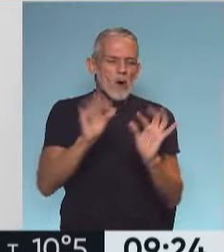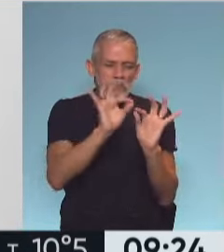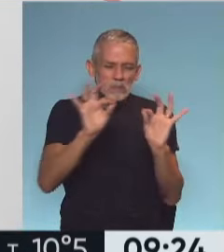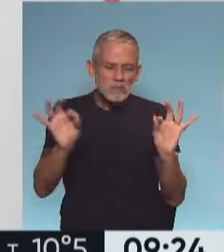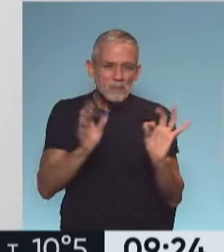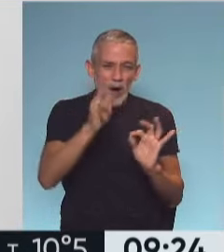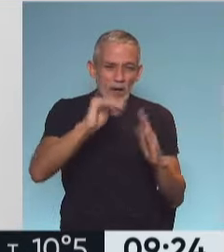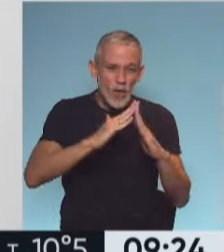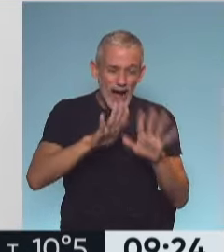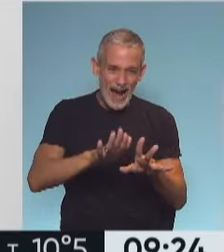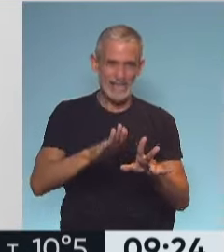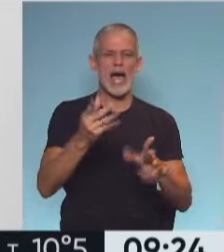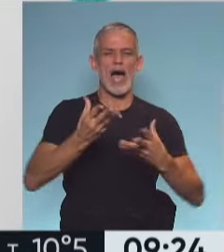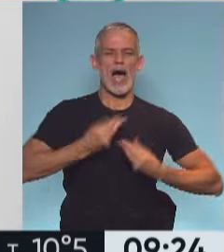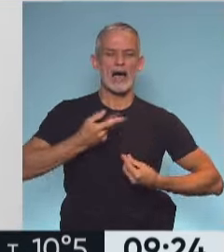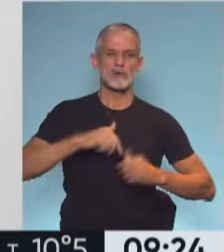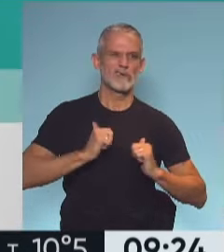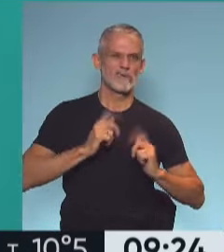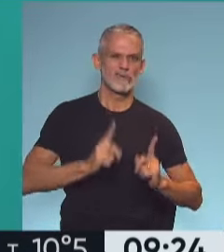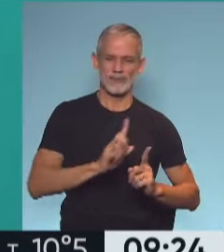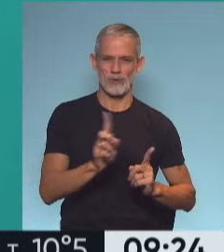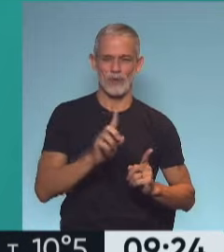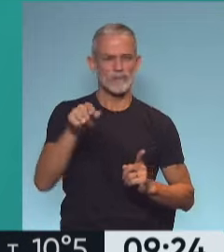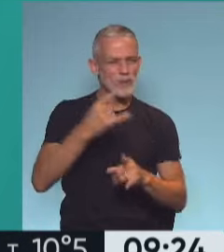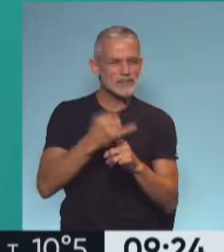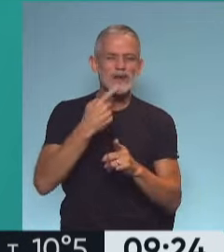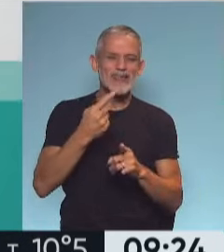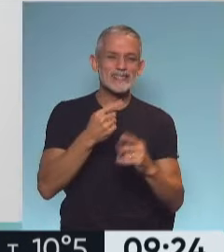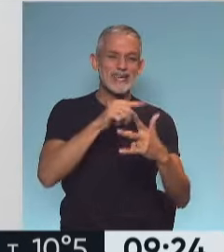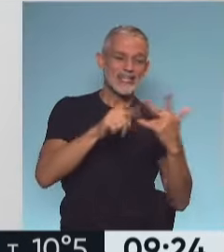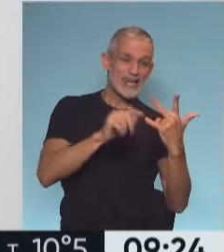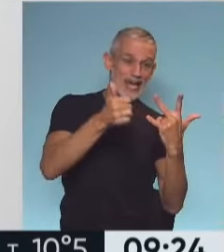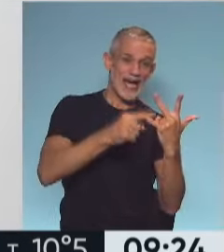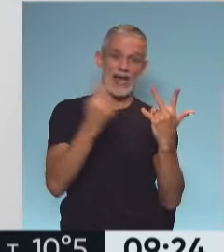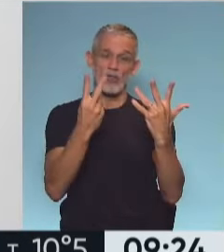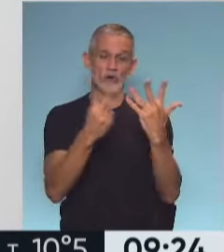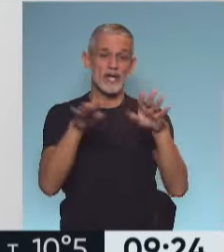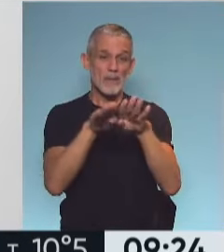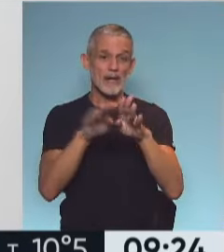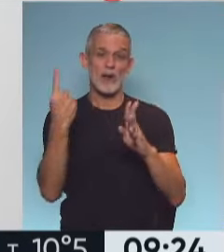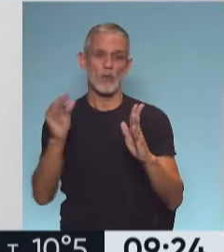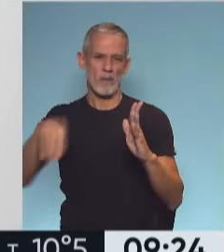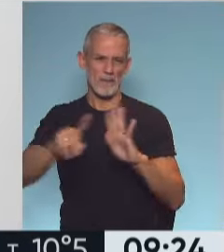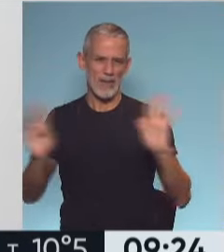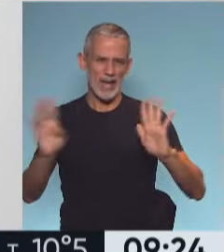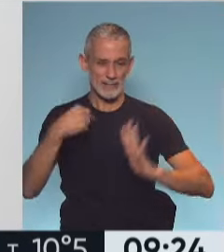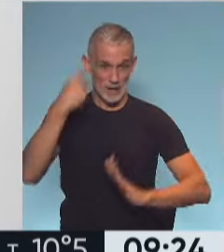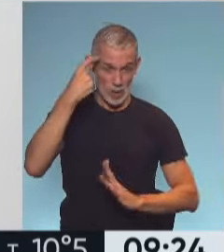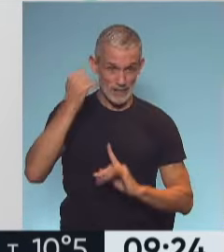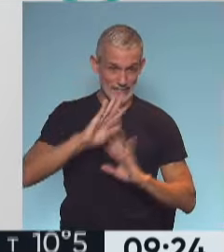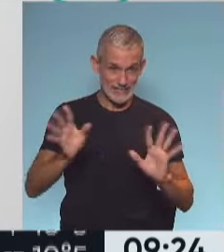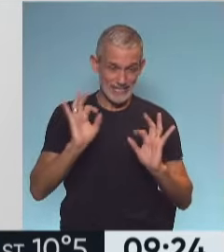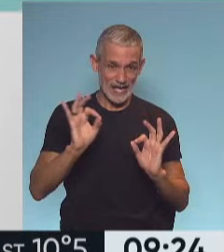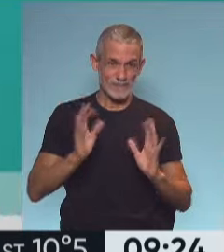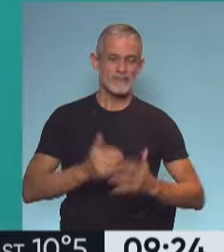podamos hacer nos ayuden a evitarlo. siempre decís tres para ganar, dos para empatar, uno para perder. Y lo aprendí. Así